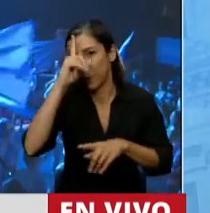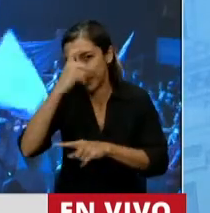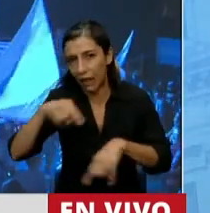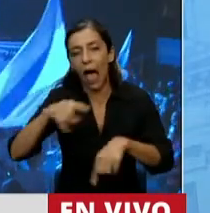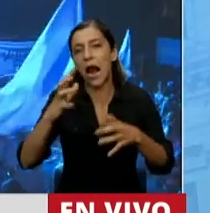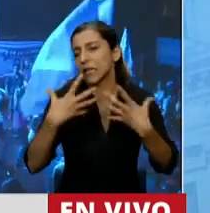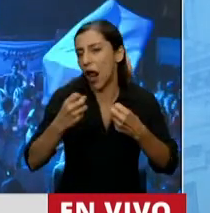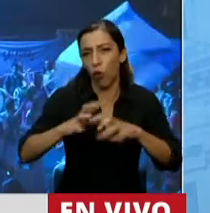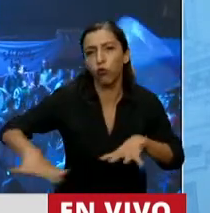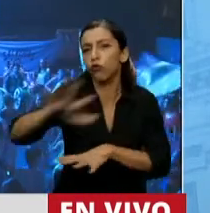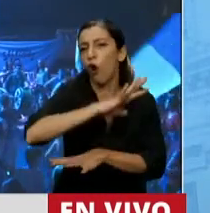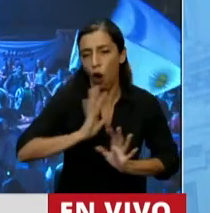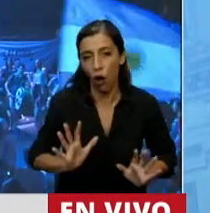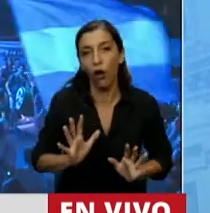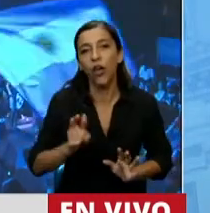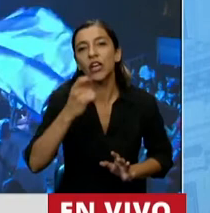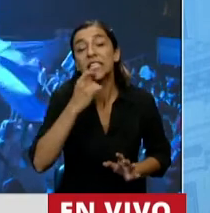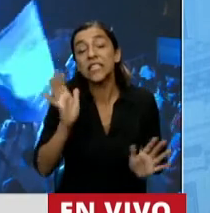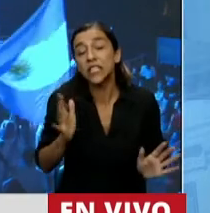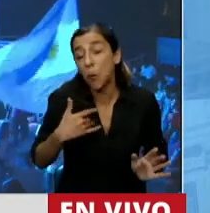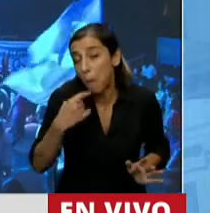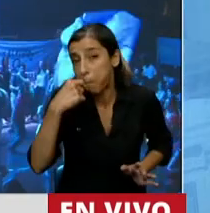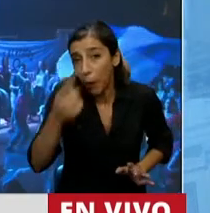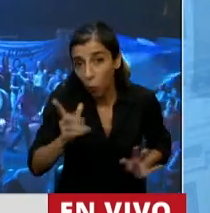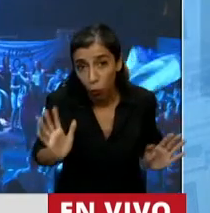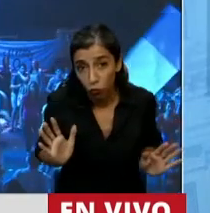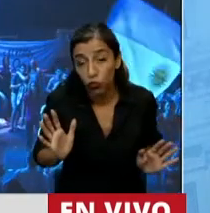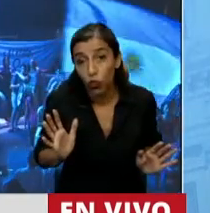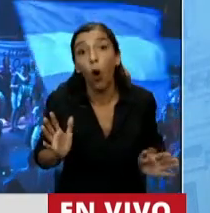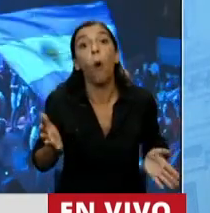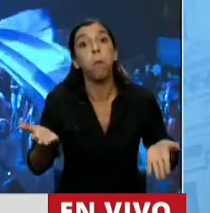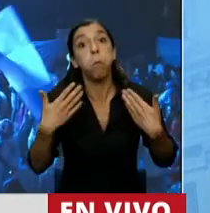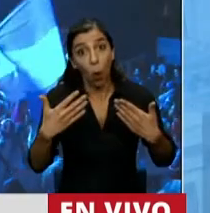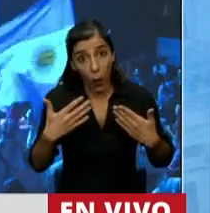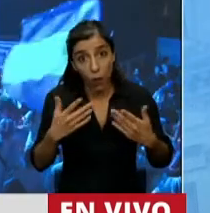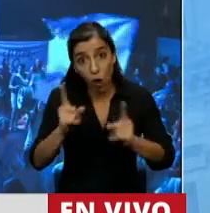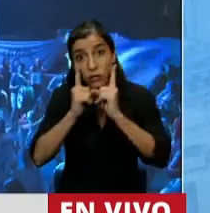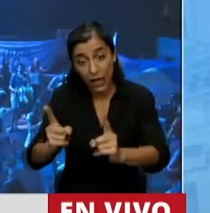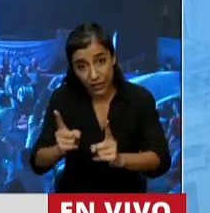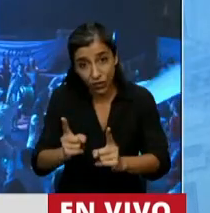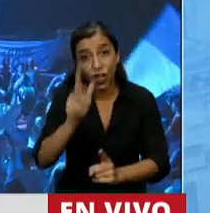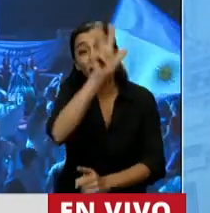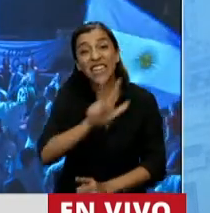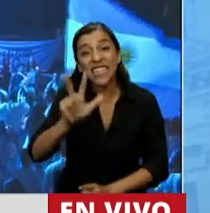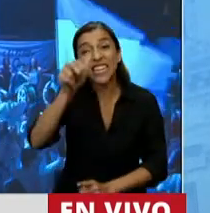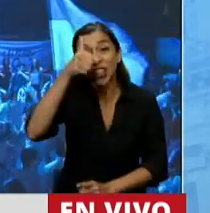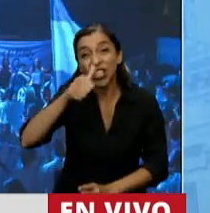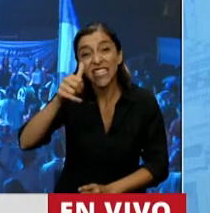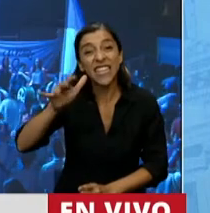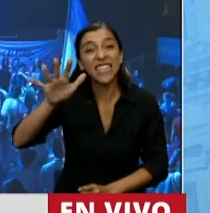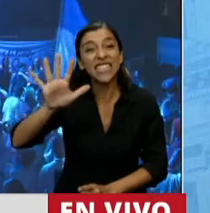seguro será capaz de atender los 365 mil abortos a que hacía